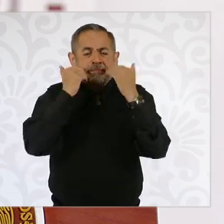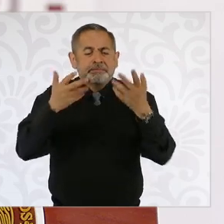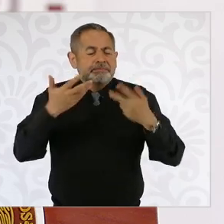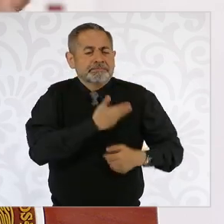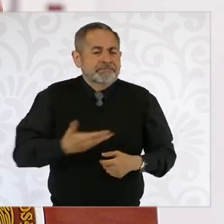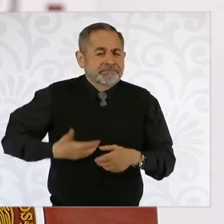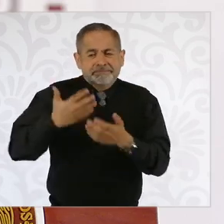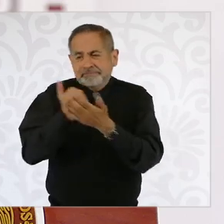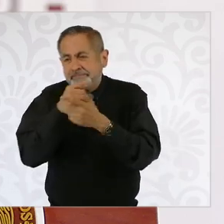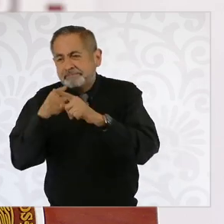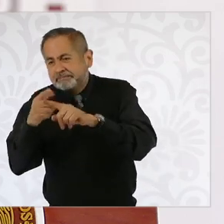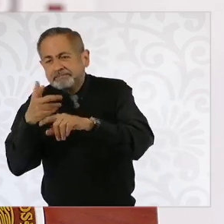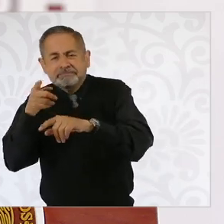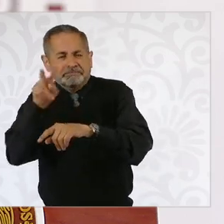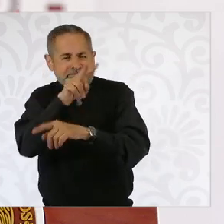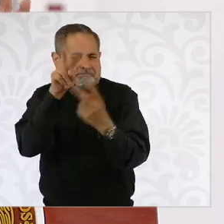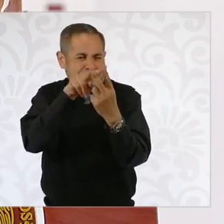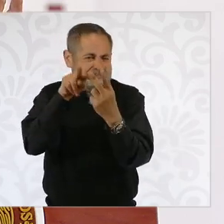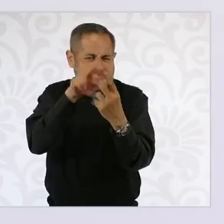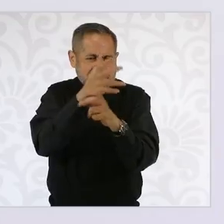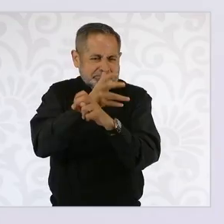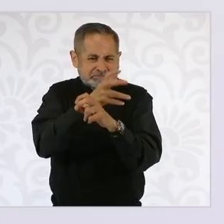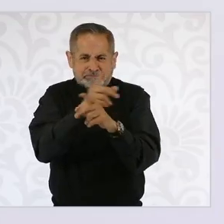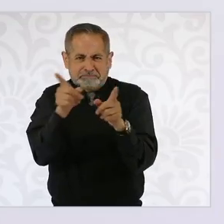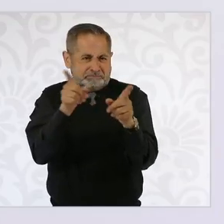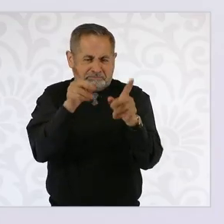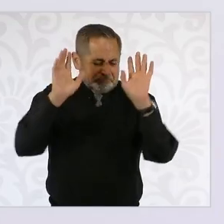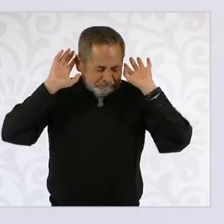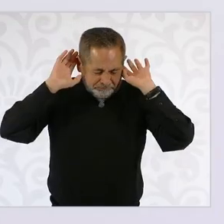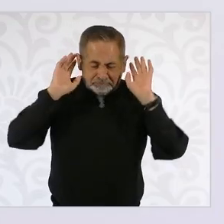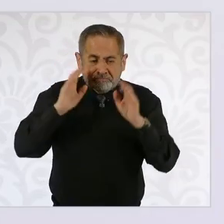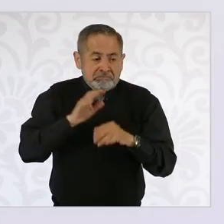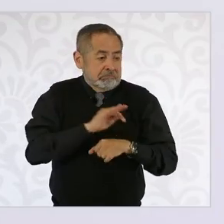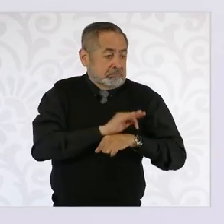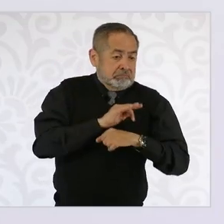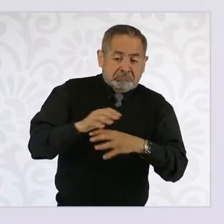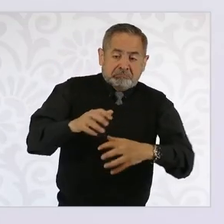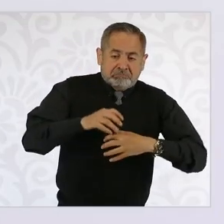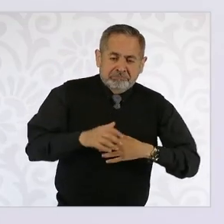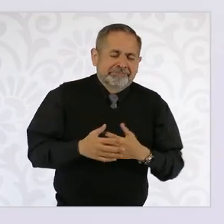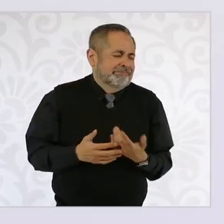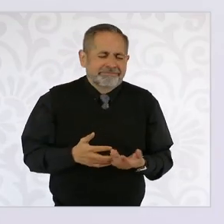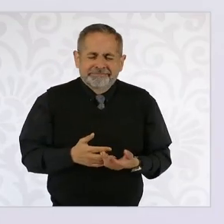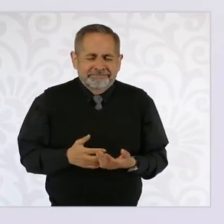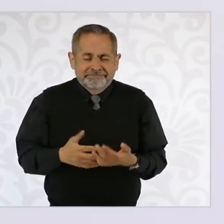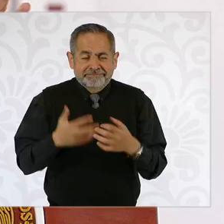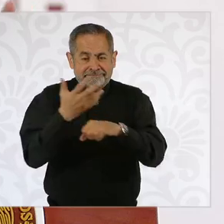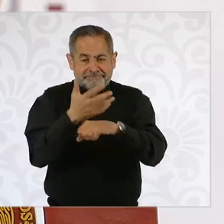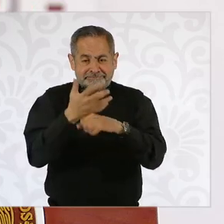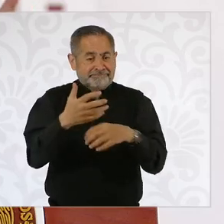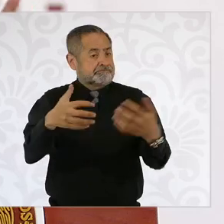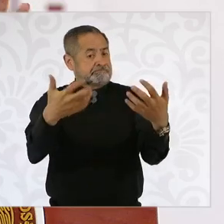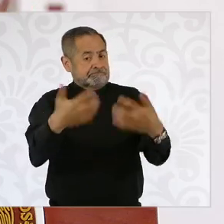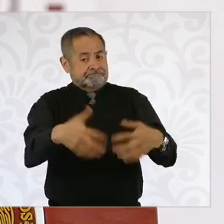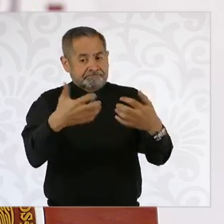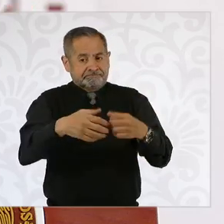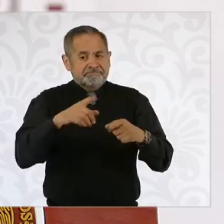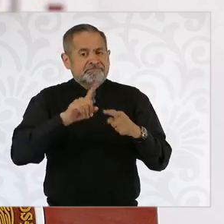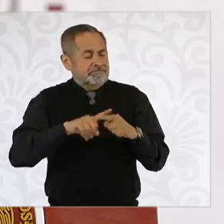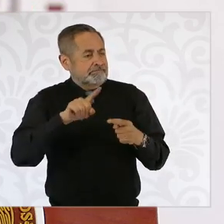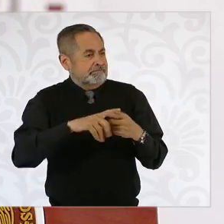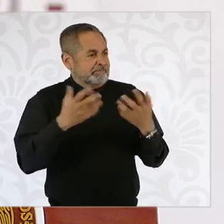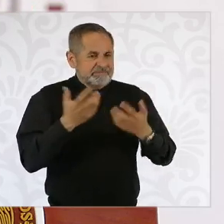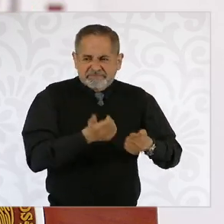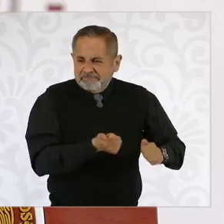de que todo lo que produce Estados Unidos o empresas de Estados